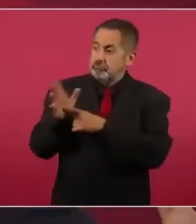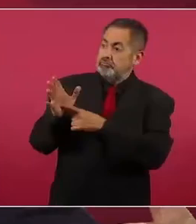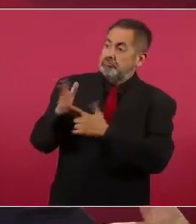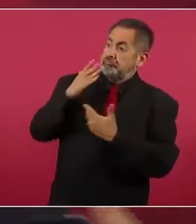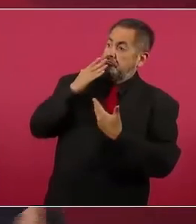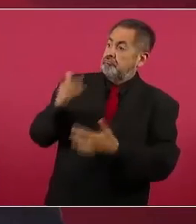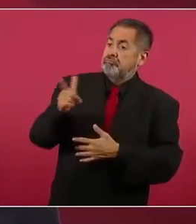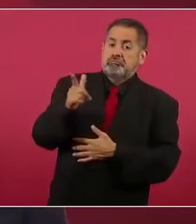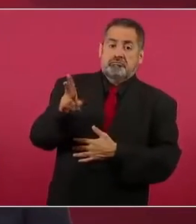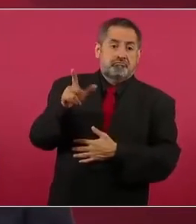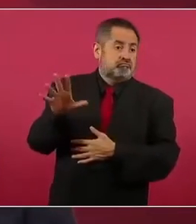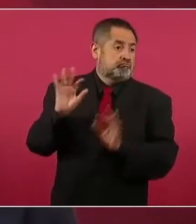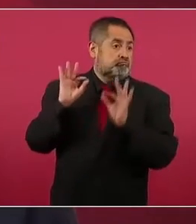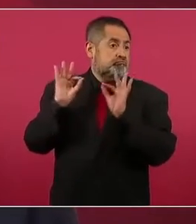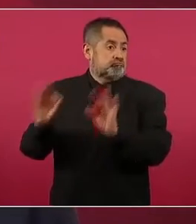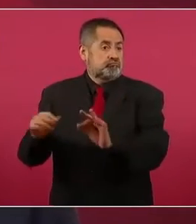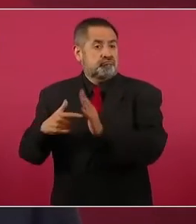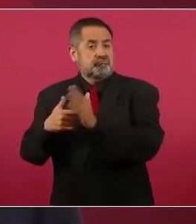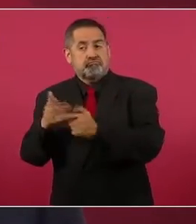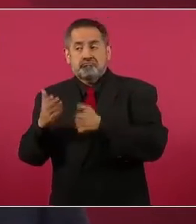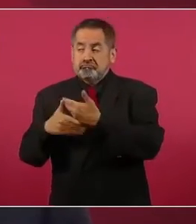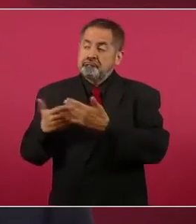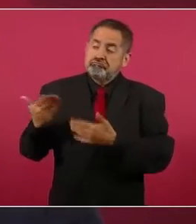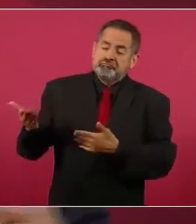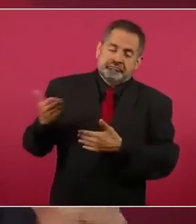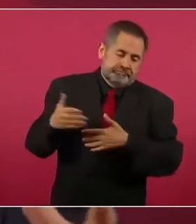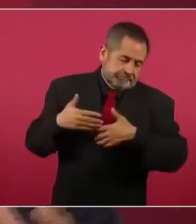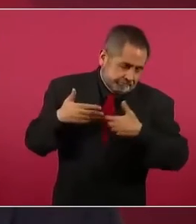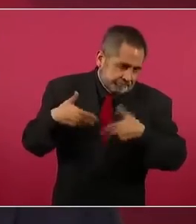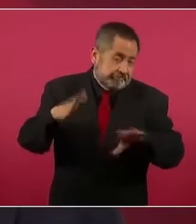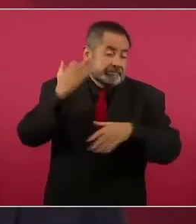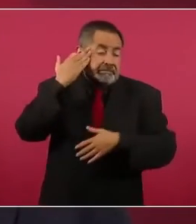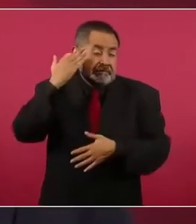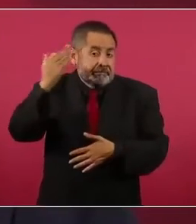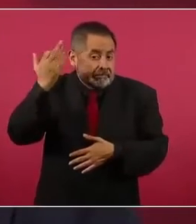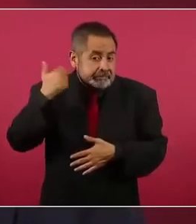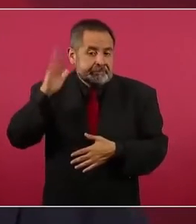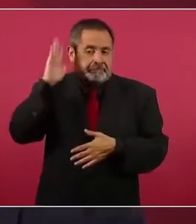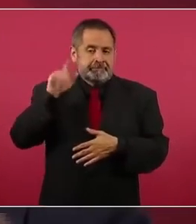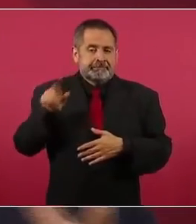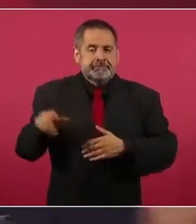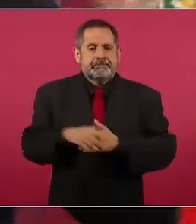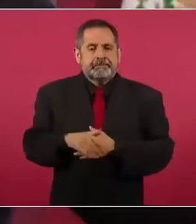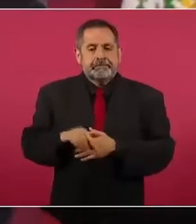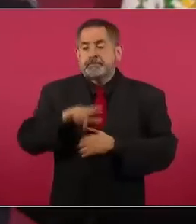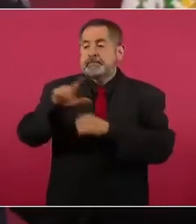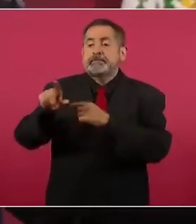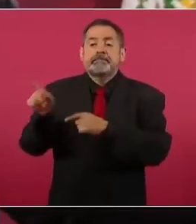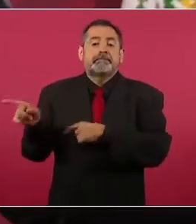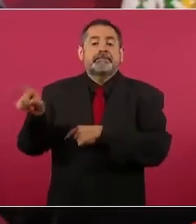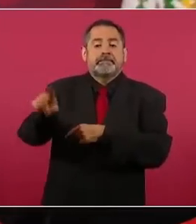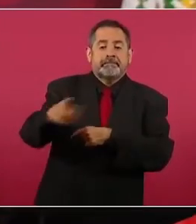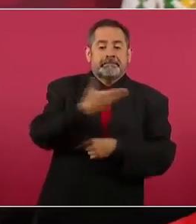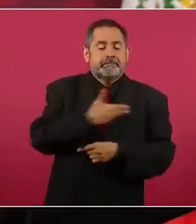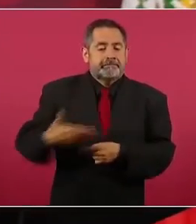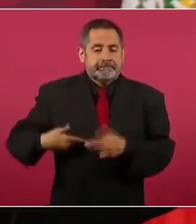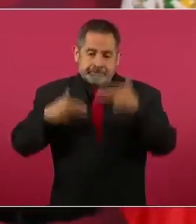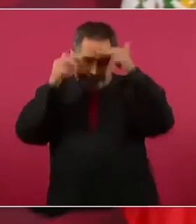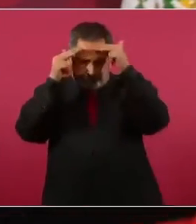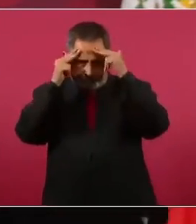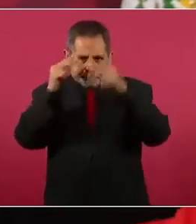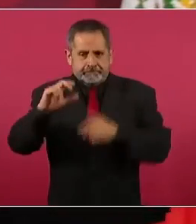seguir en aquel tiempo. Y el presidente Chávez